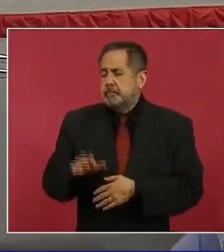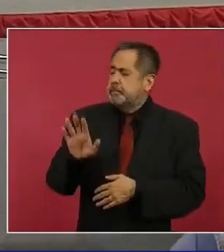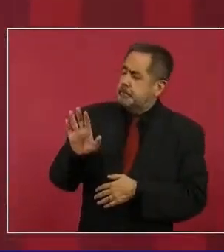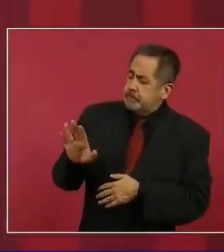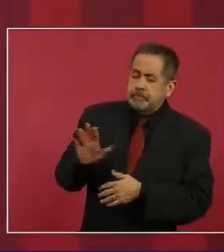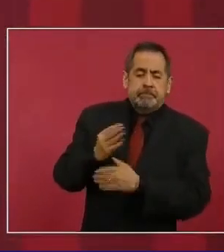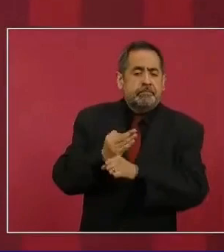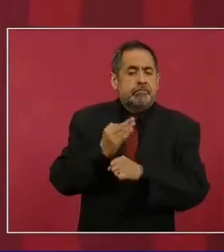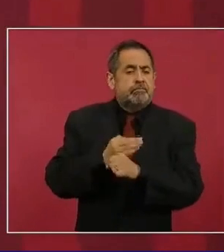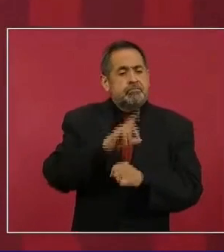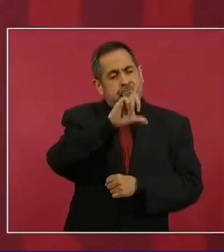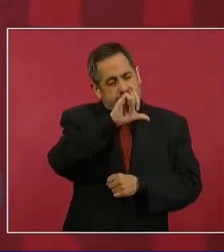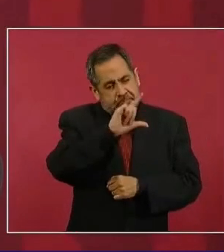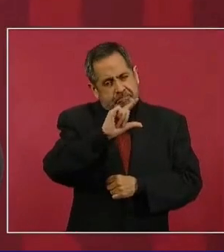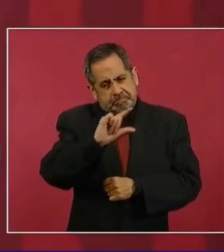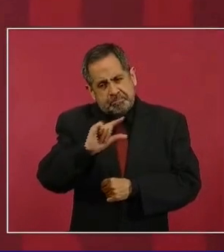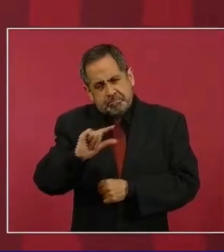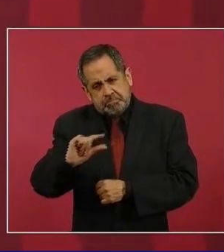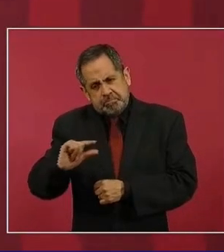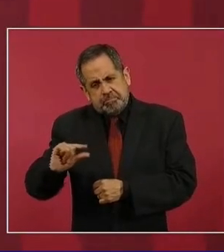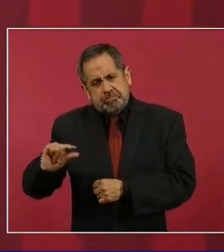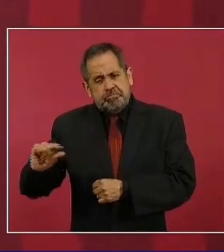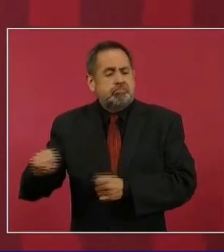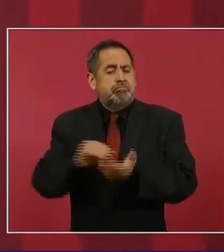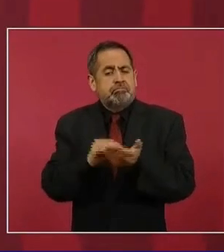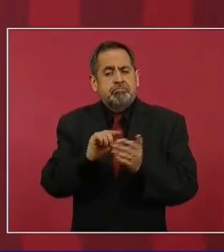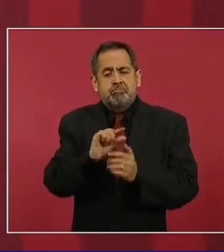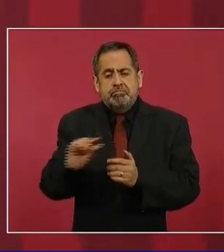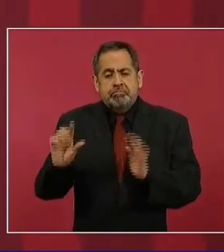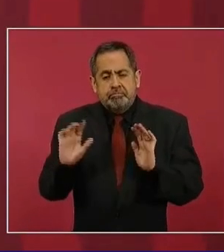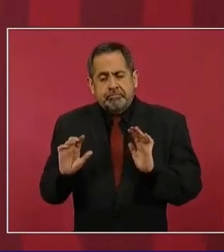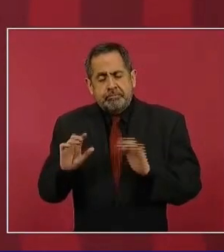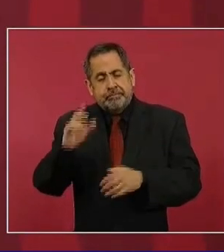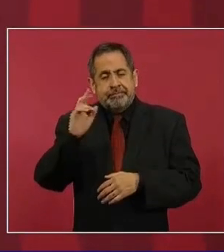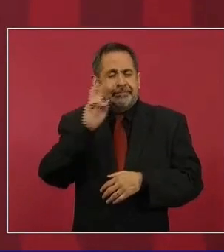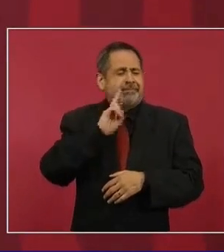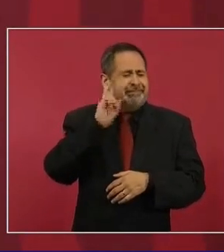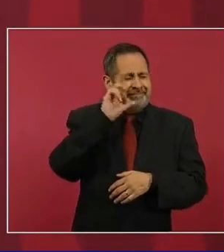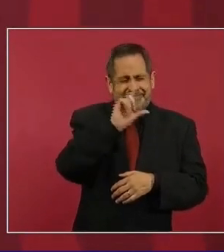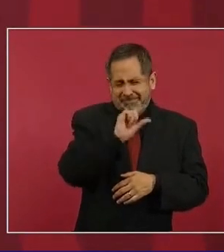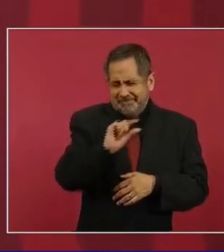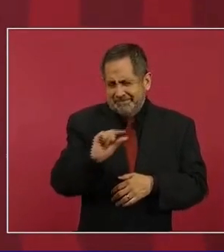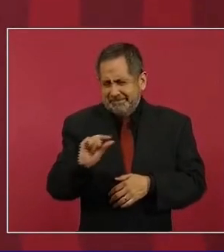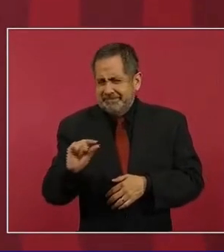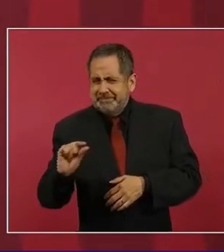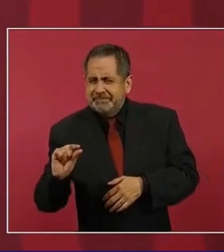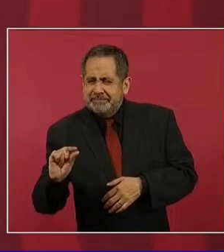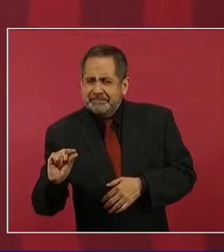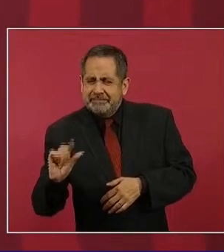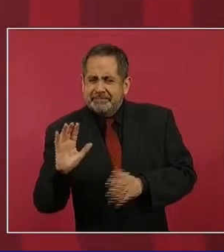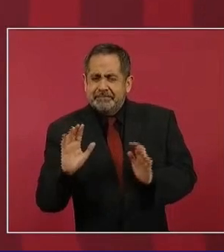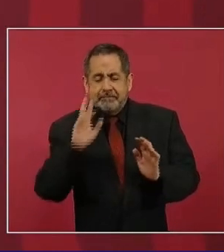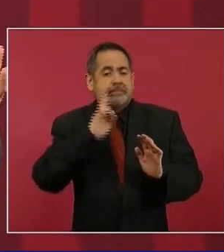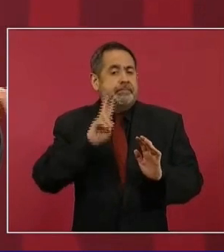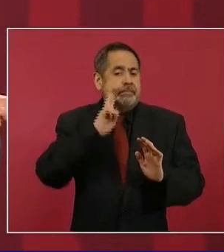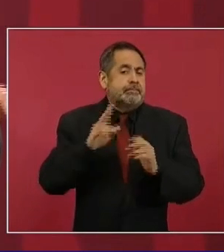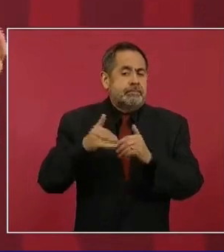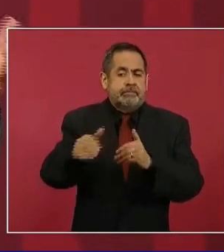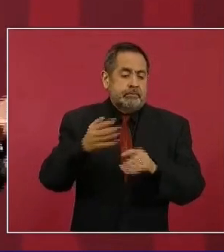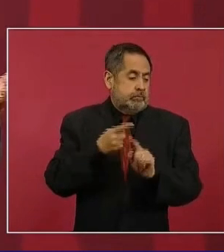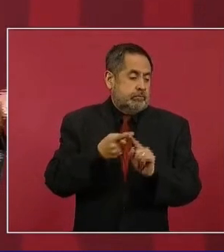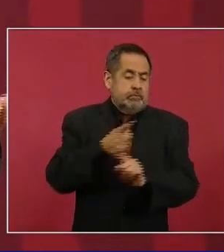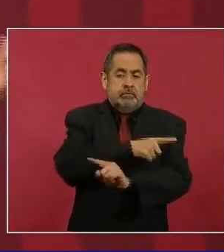de la epidemia, como comentamos, queremos llegar al punto mínimo, llevamos estas cinco semanas, en este momento